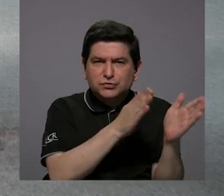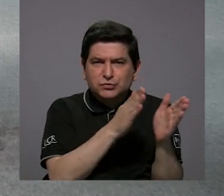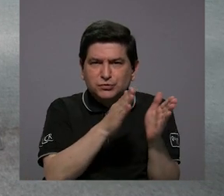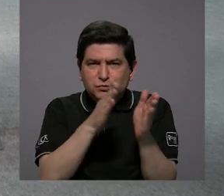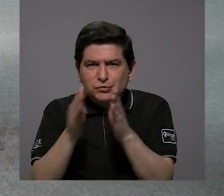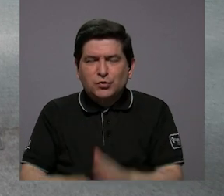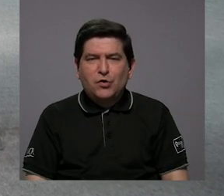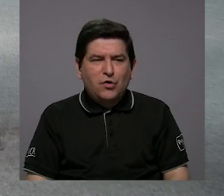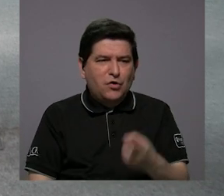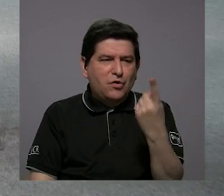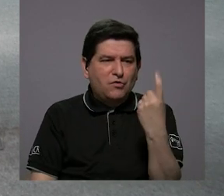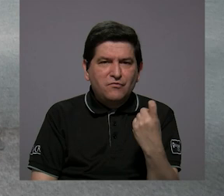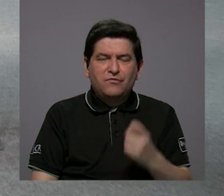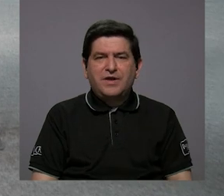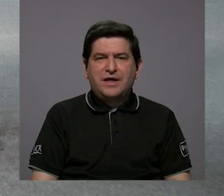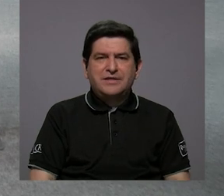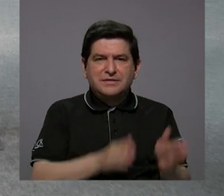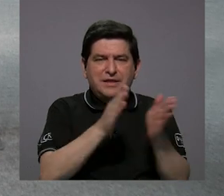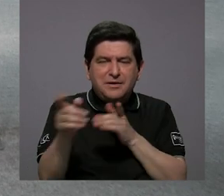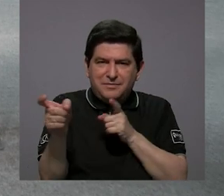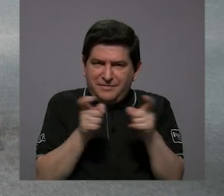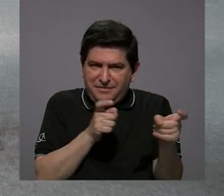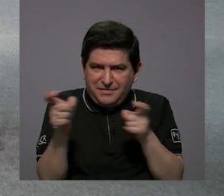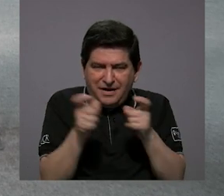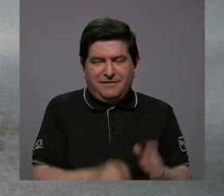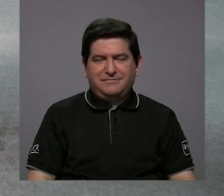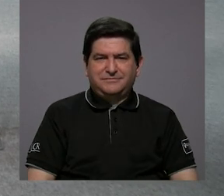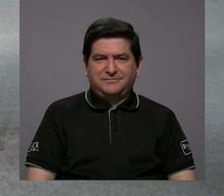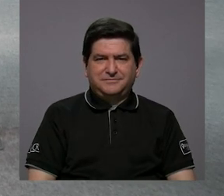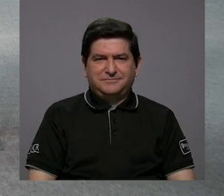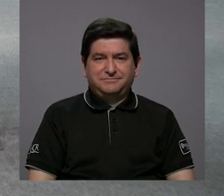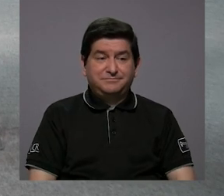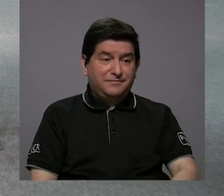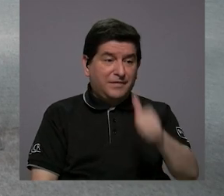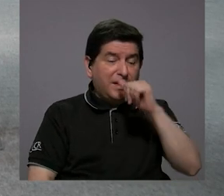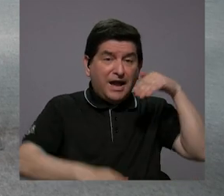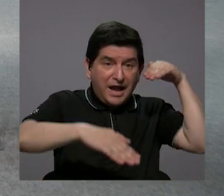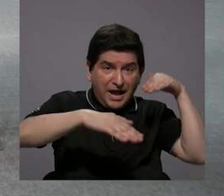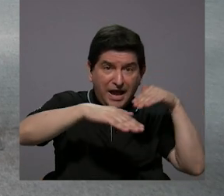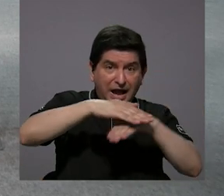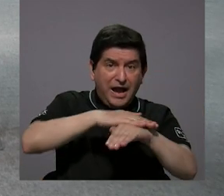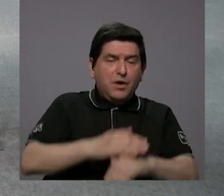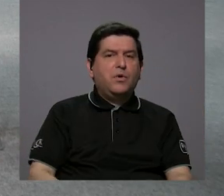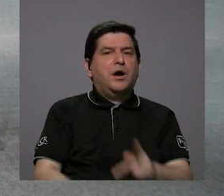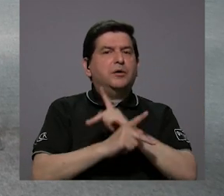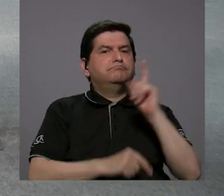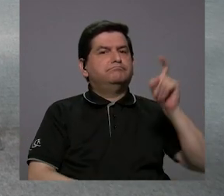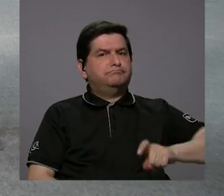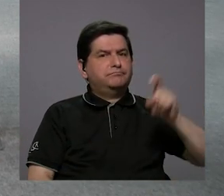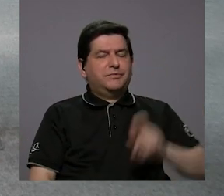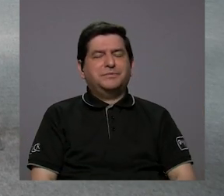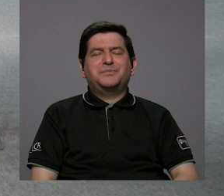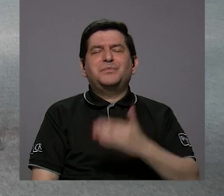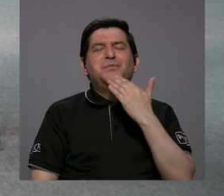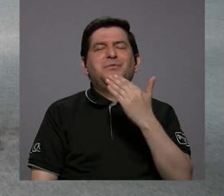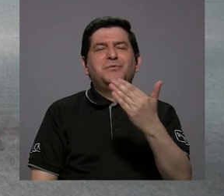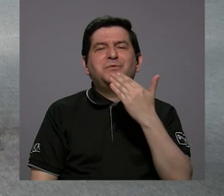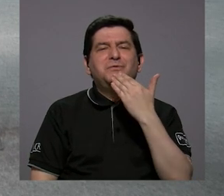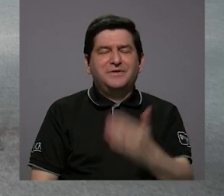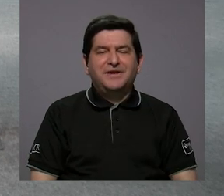falta de planificación, falta de planes reguladores, en fin, el agua subterránea tenemos que protegerla.